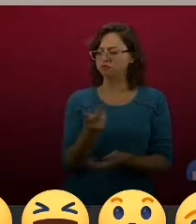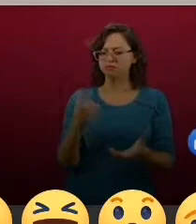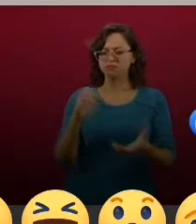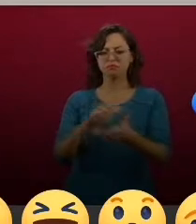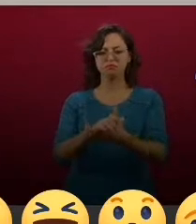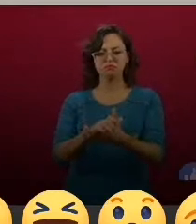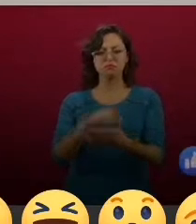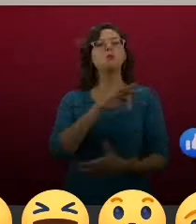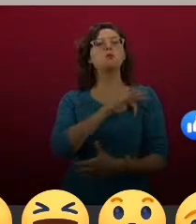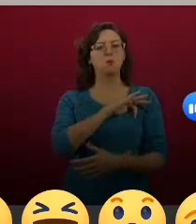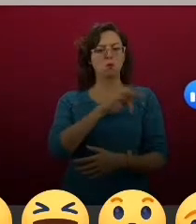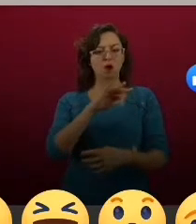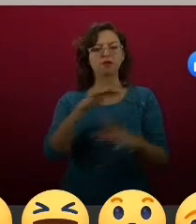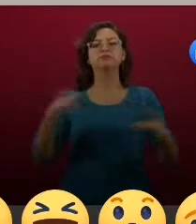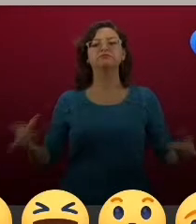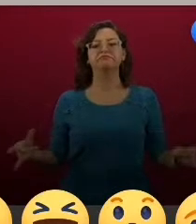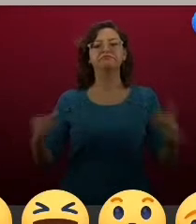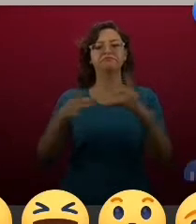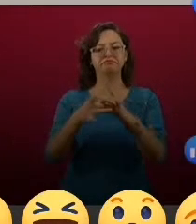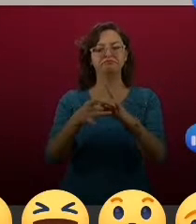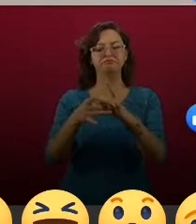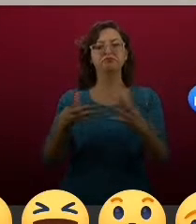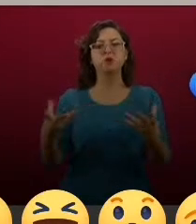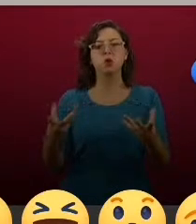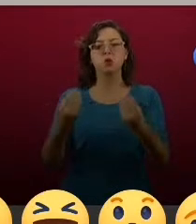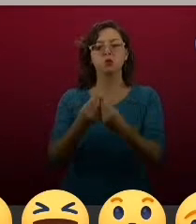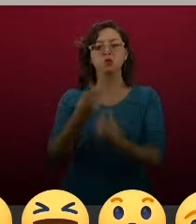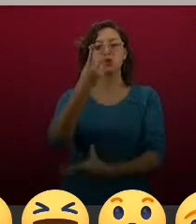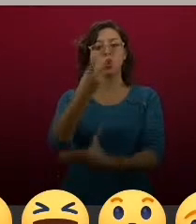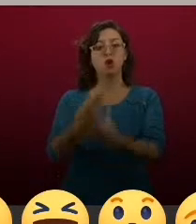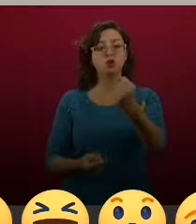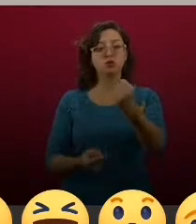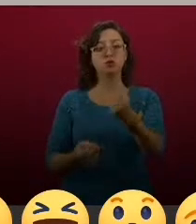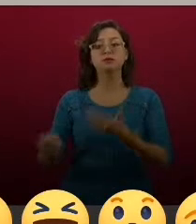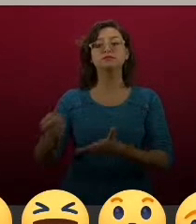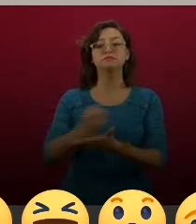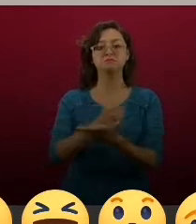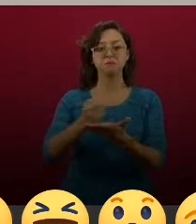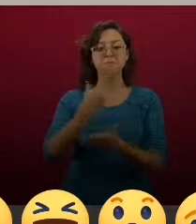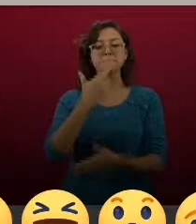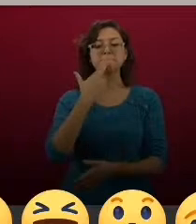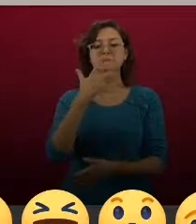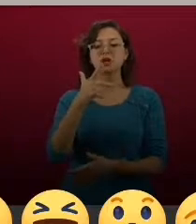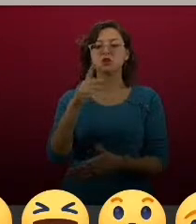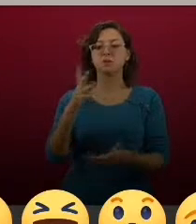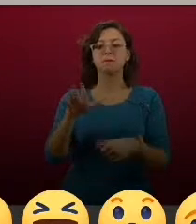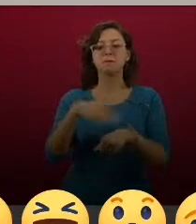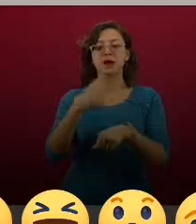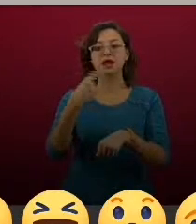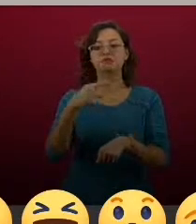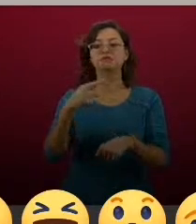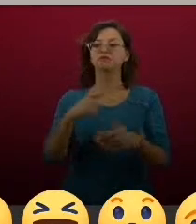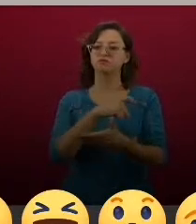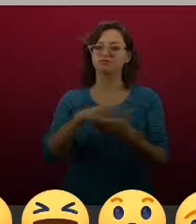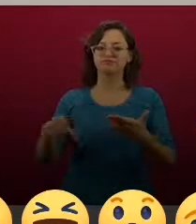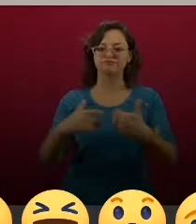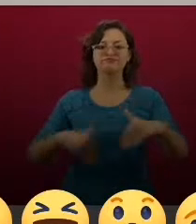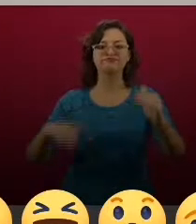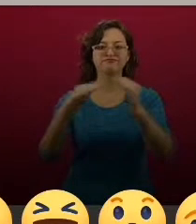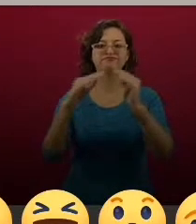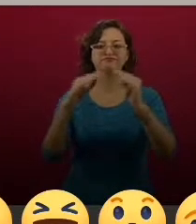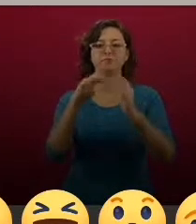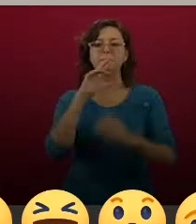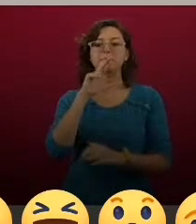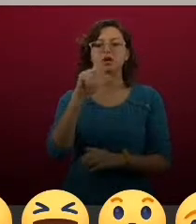crédito y así puedan tener más ingreso, más crédito y por lo tanto una mejor vivienda. ¿Cuáles son esas